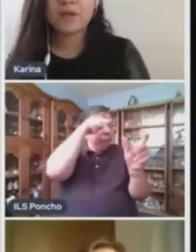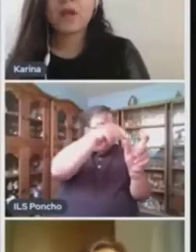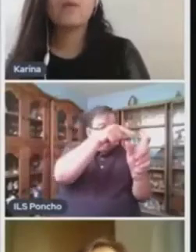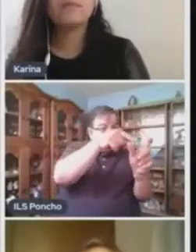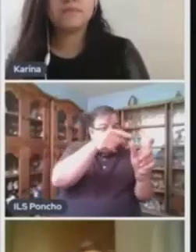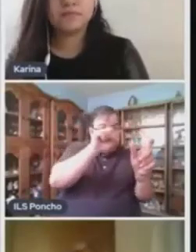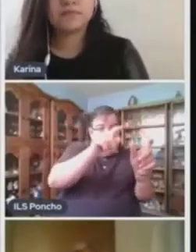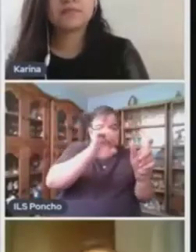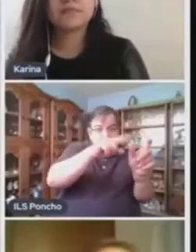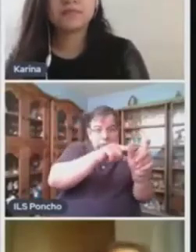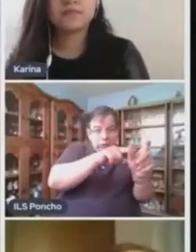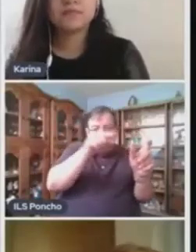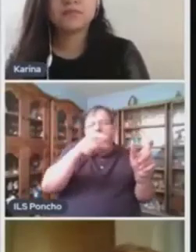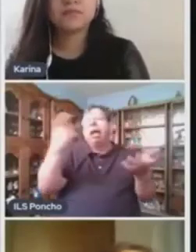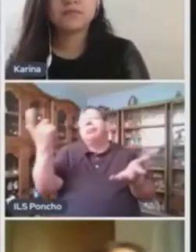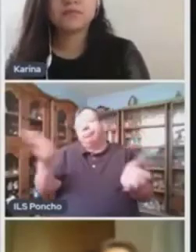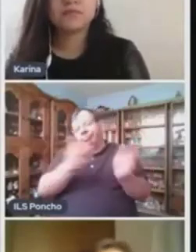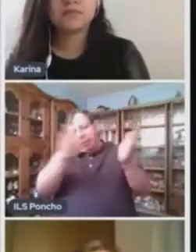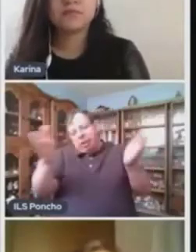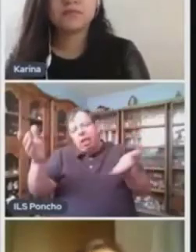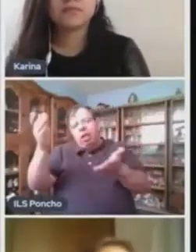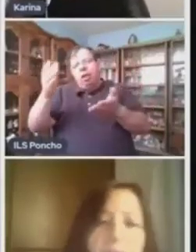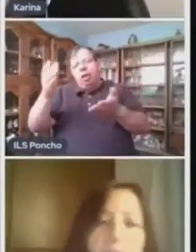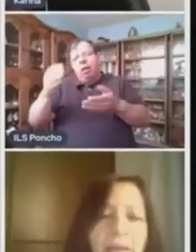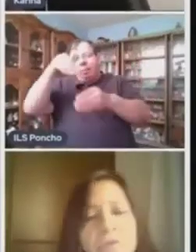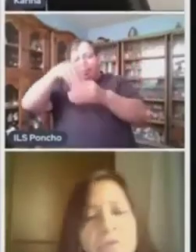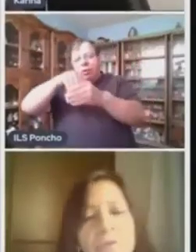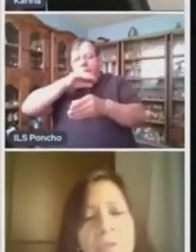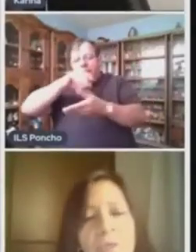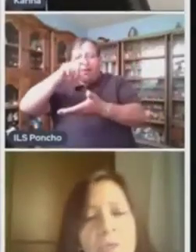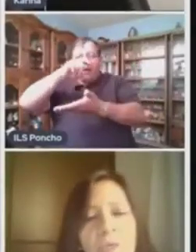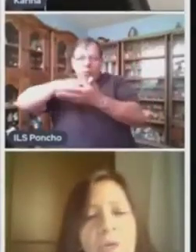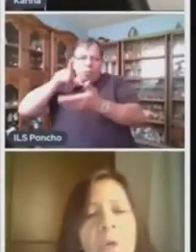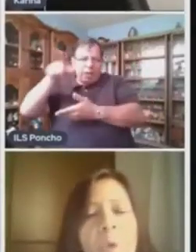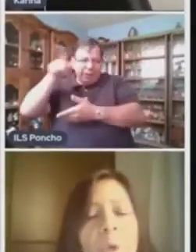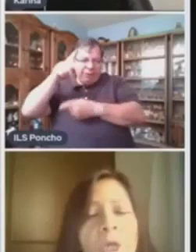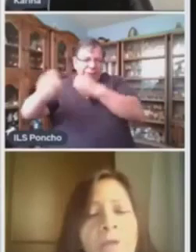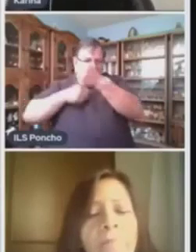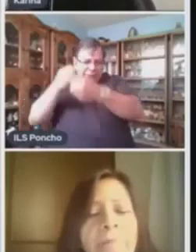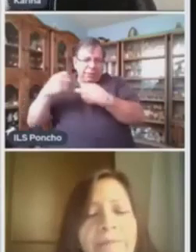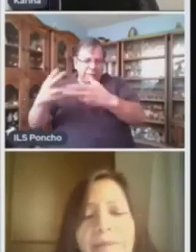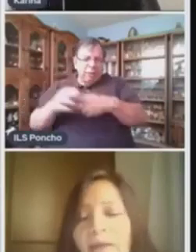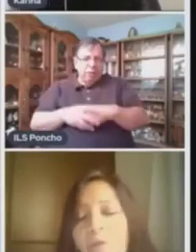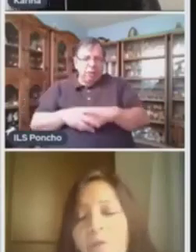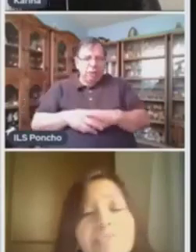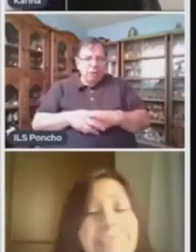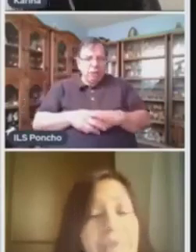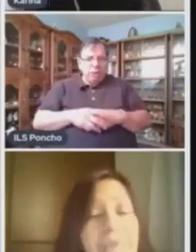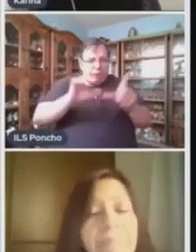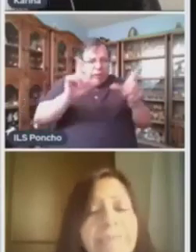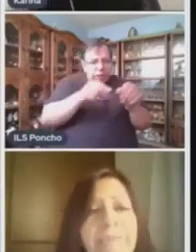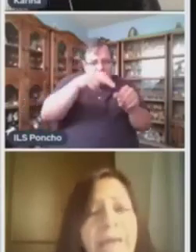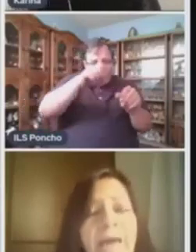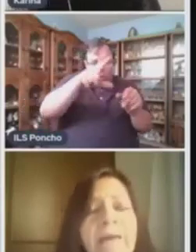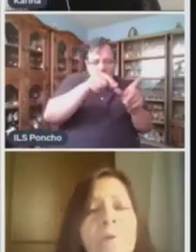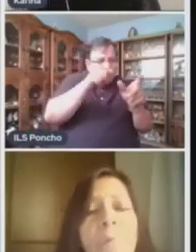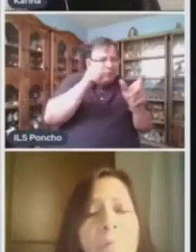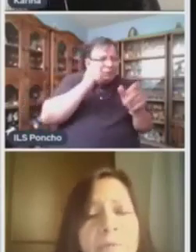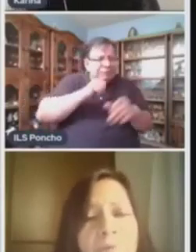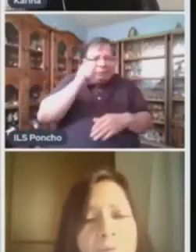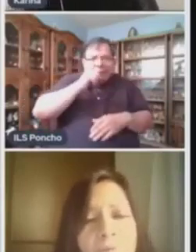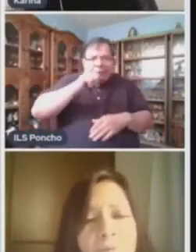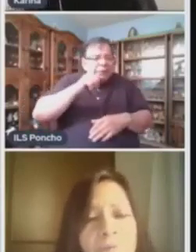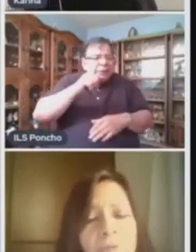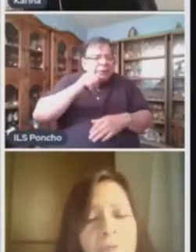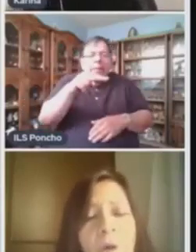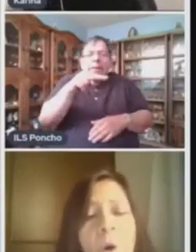Compró una bolsa Para su mamá En la tienda de regalos Núcleo del predicado Siempre será un